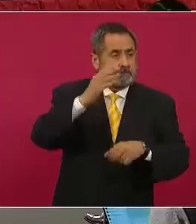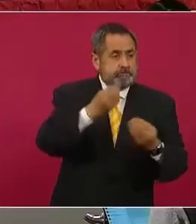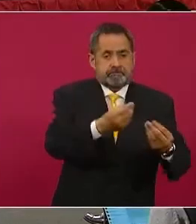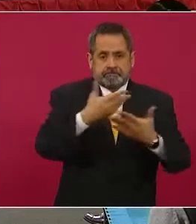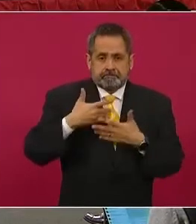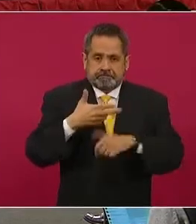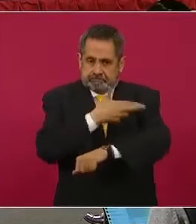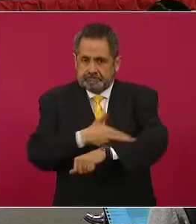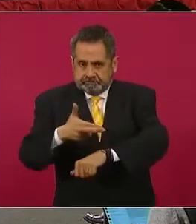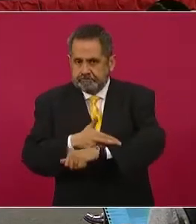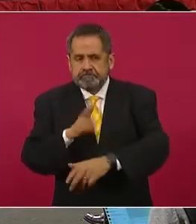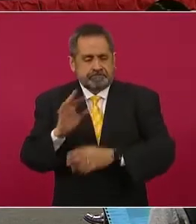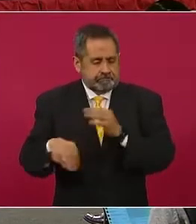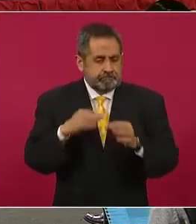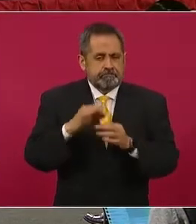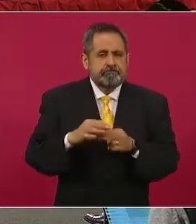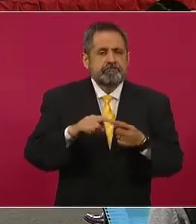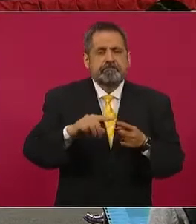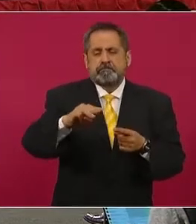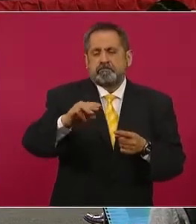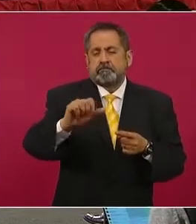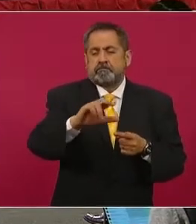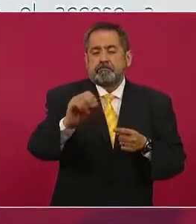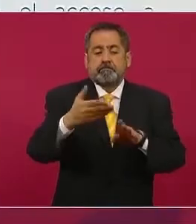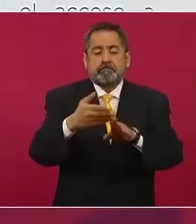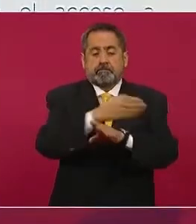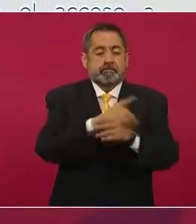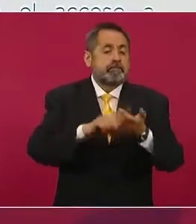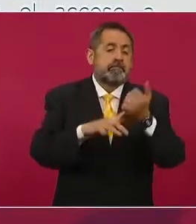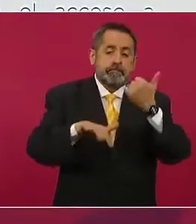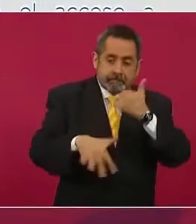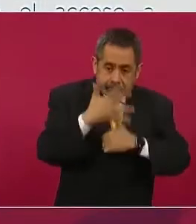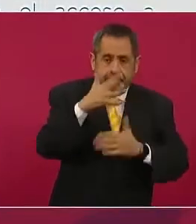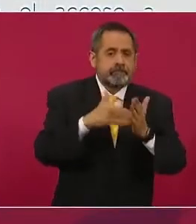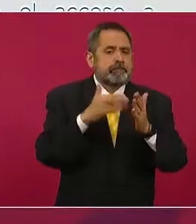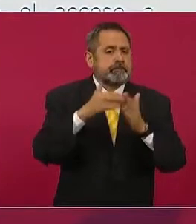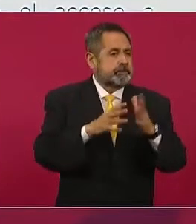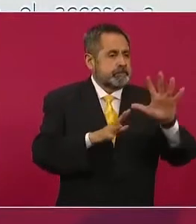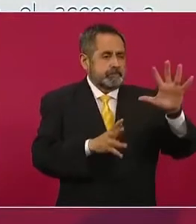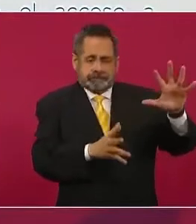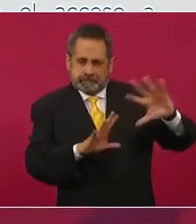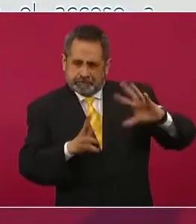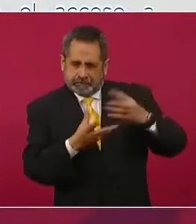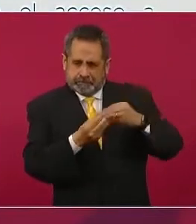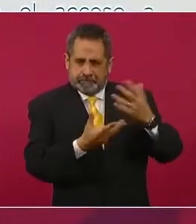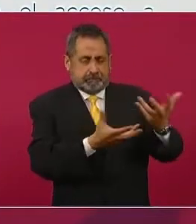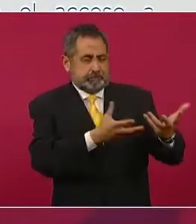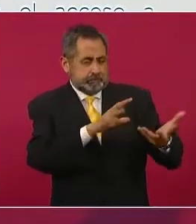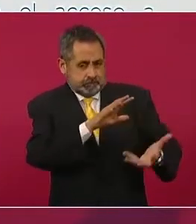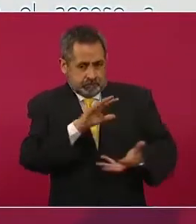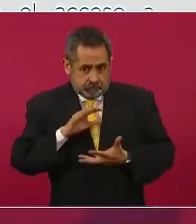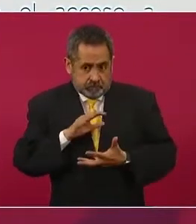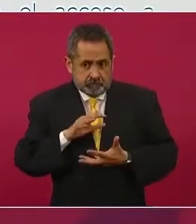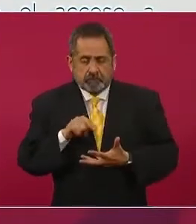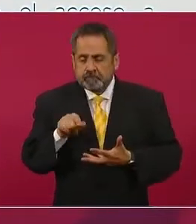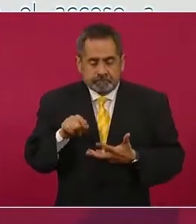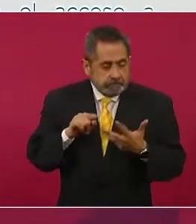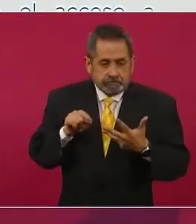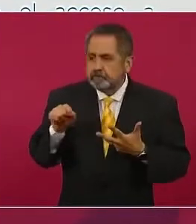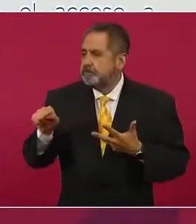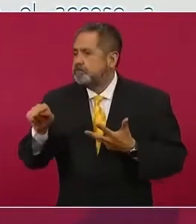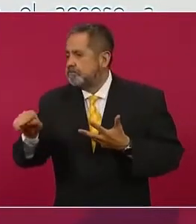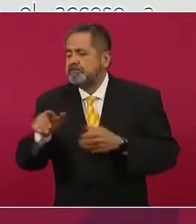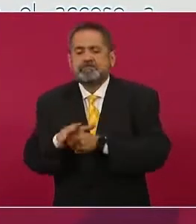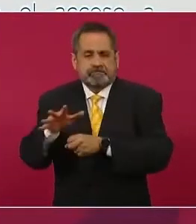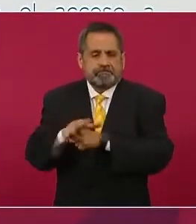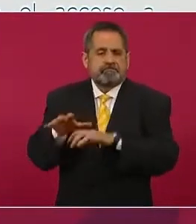programado, y antes de marzo otras 15 millones adicionales, con lo cual estimamos que los números que necesita la Secretaría